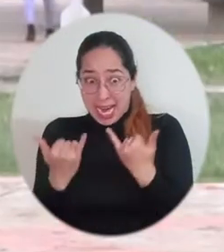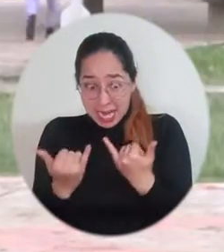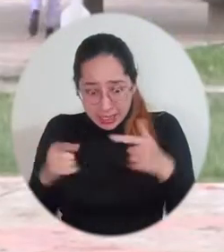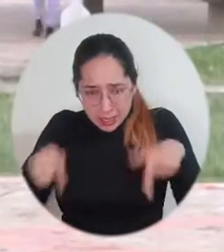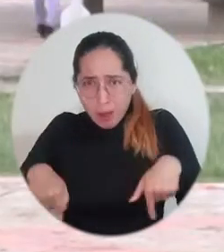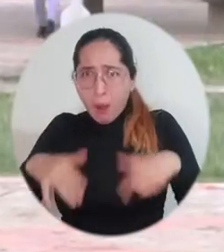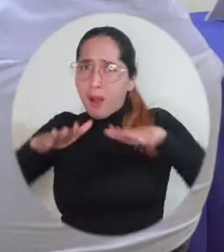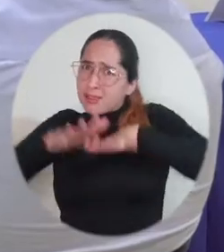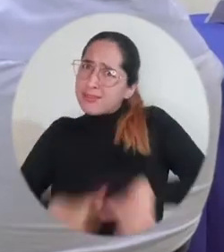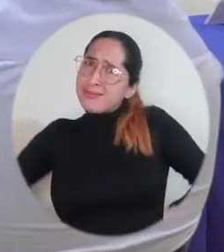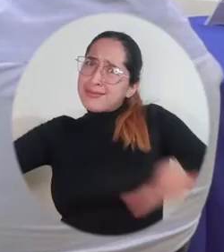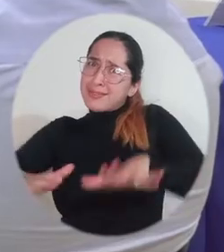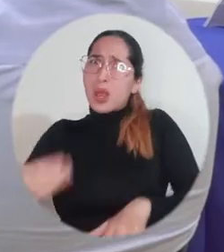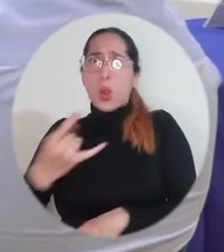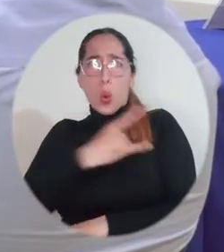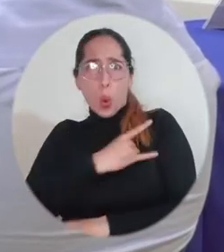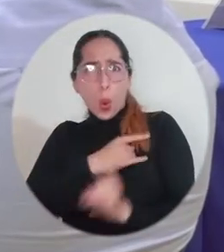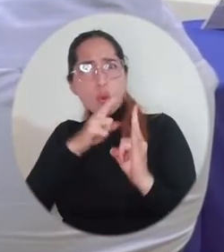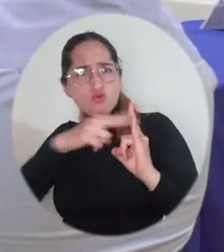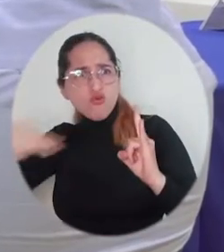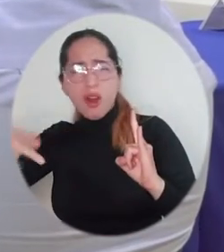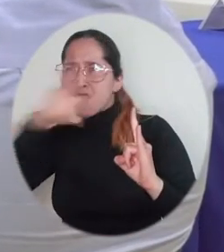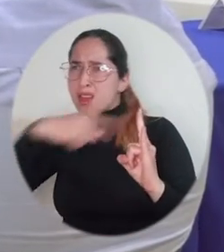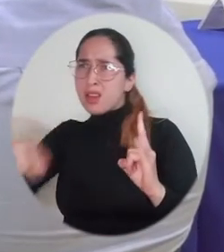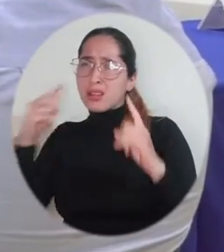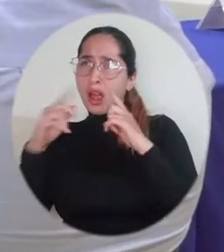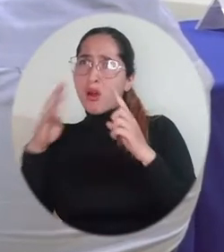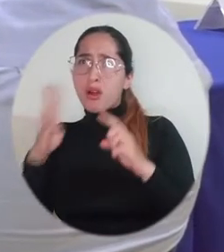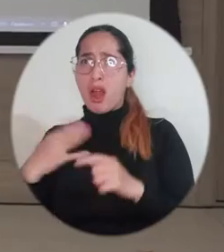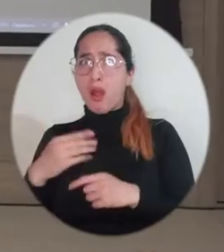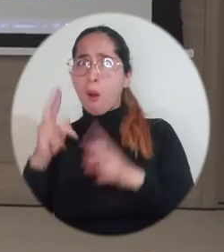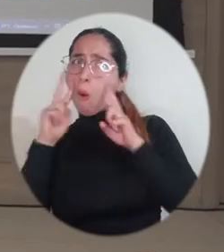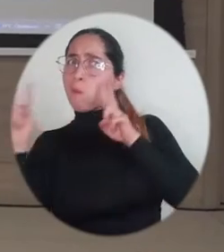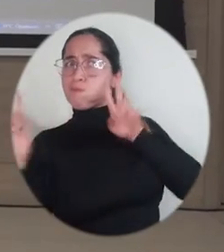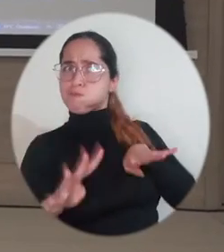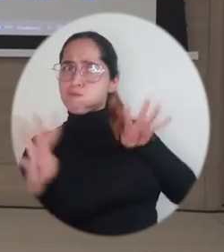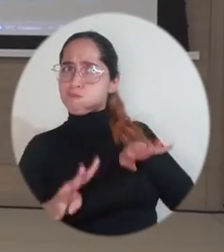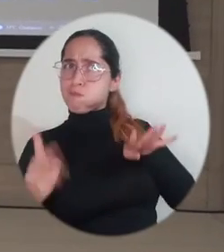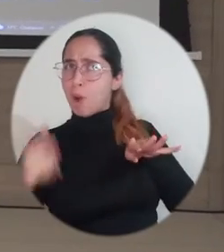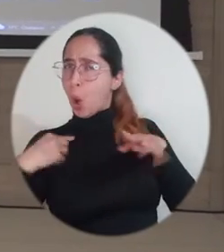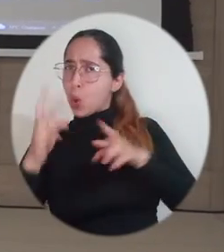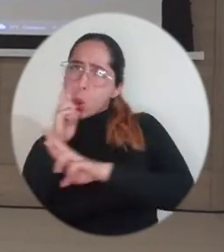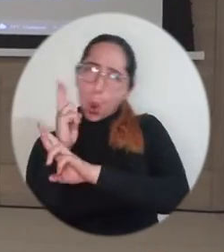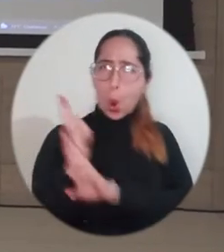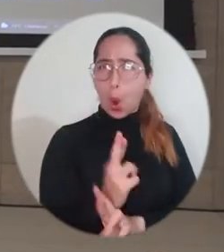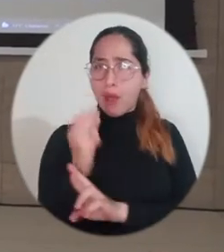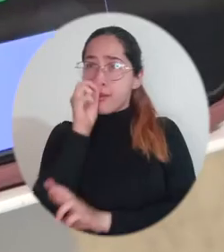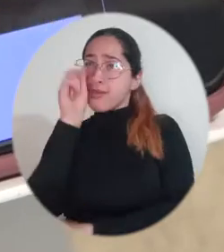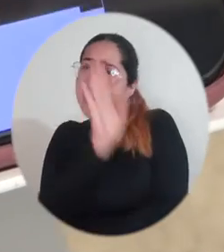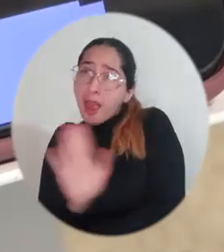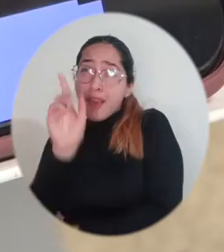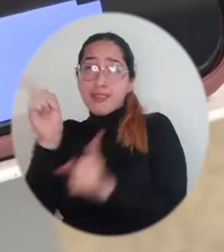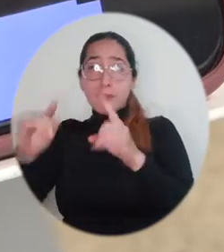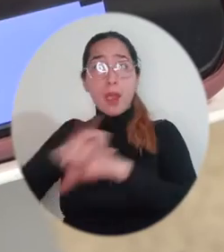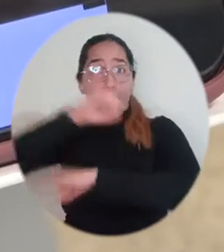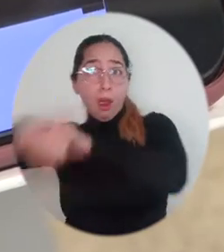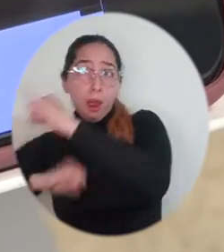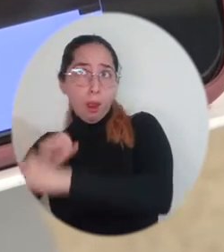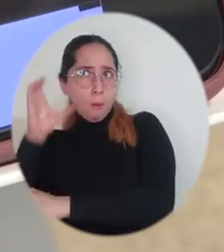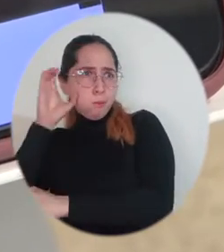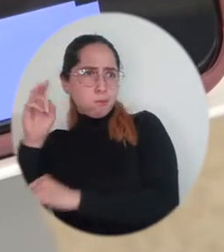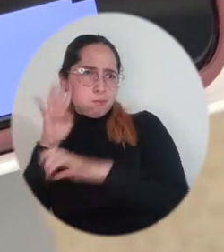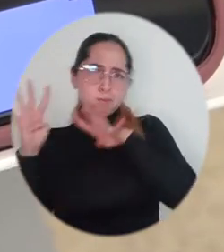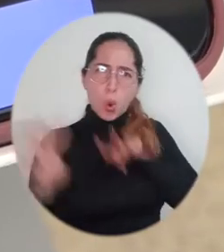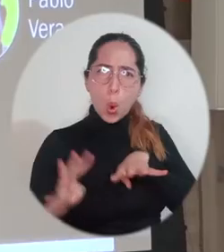Esta casa de estudios tiene ya una presencia a nivel nacional e internacional muy fuerte